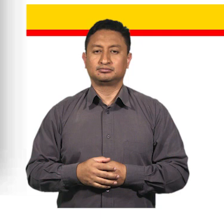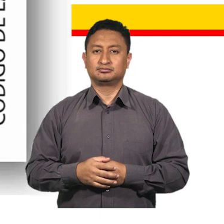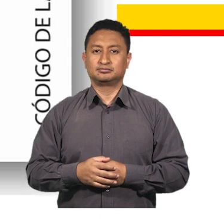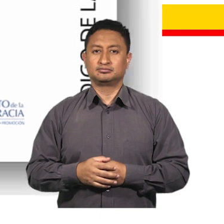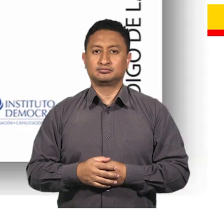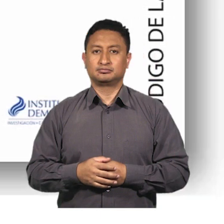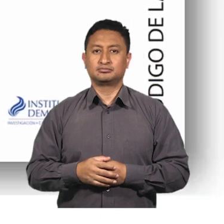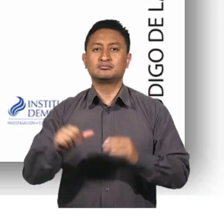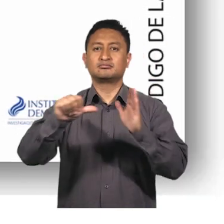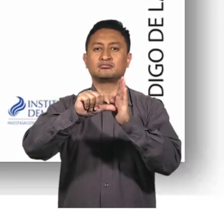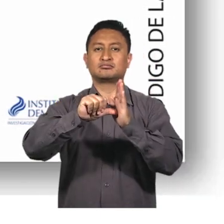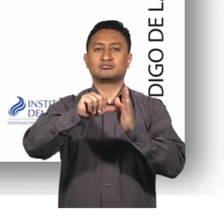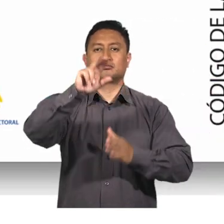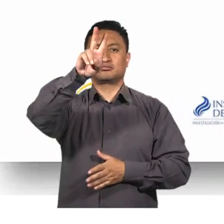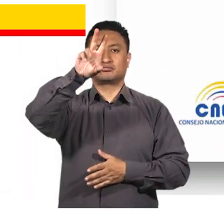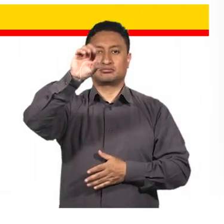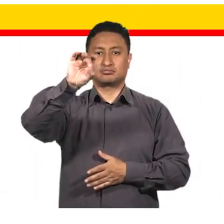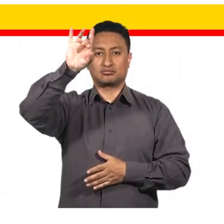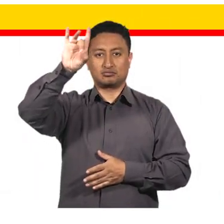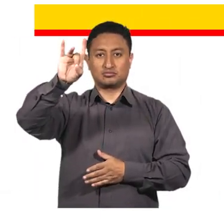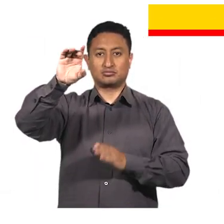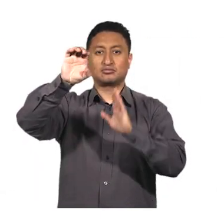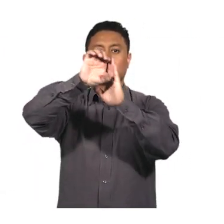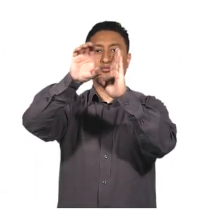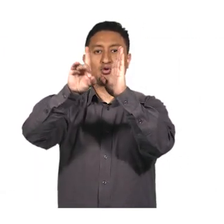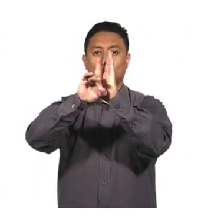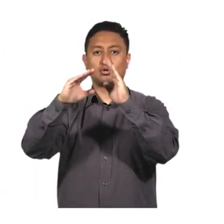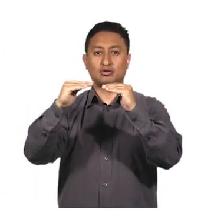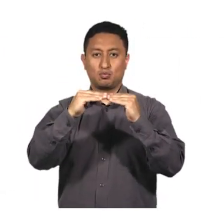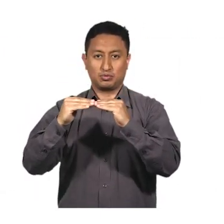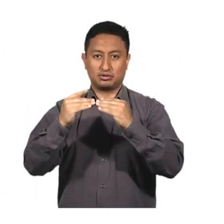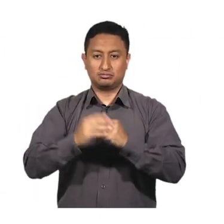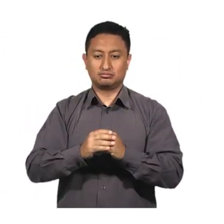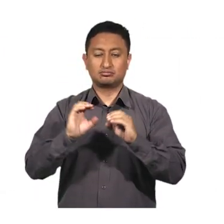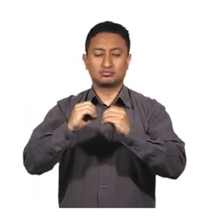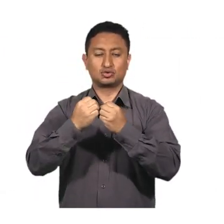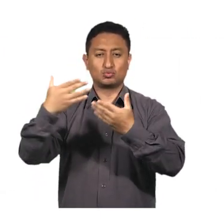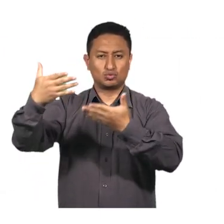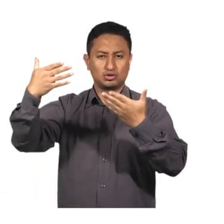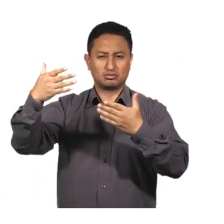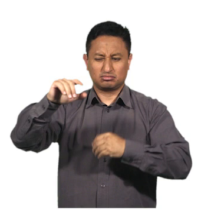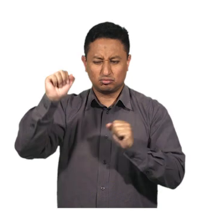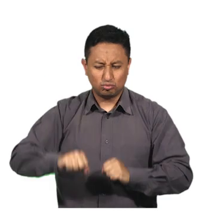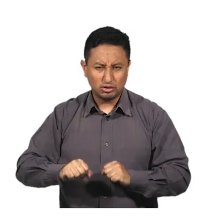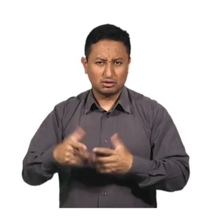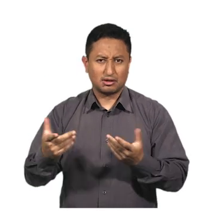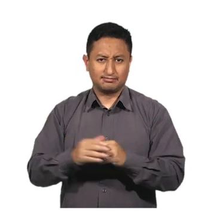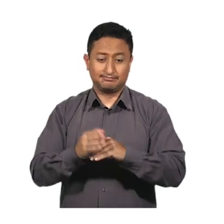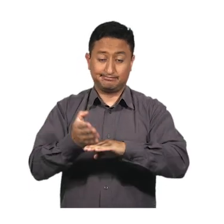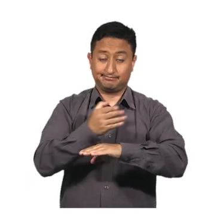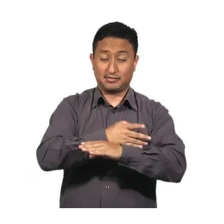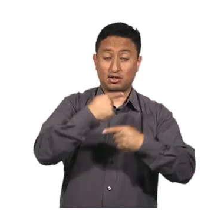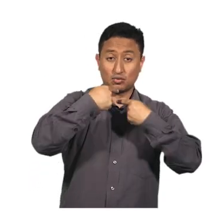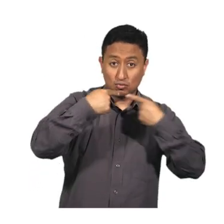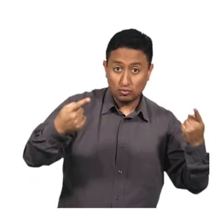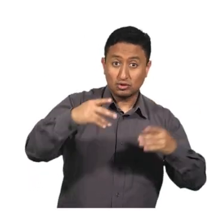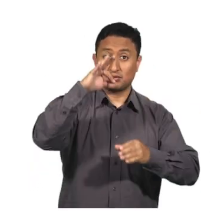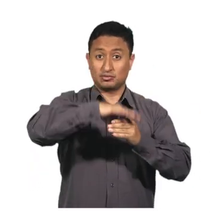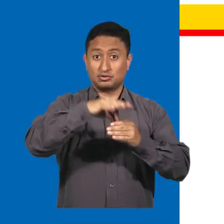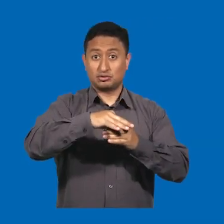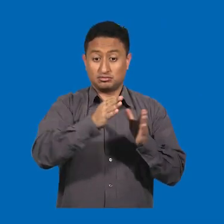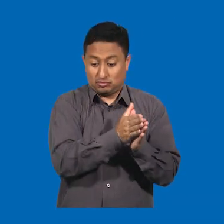El artículo 208 del Código de la Democracia permite a las organizaciones políticas, desde la convocatoria a elecciones,